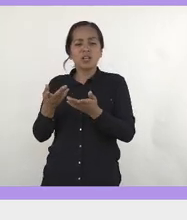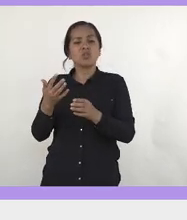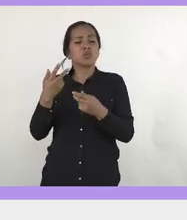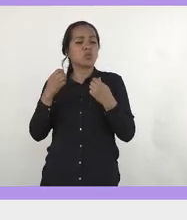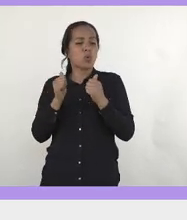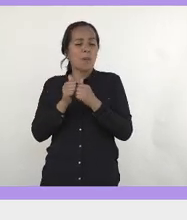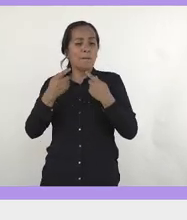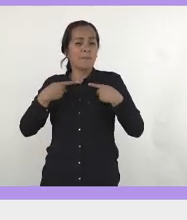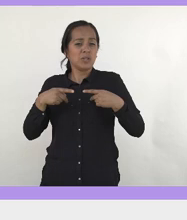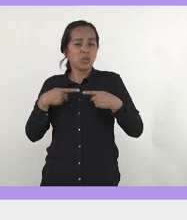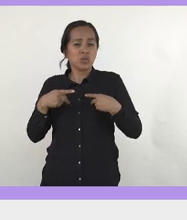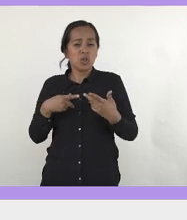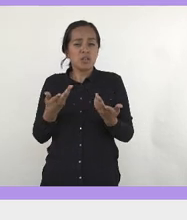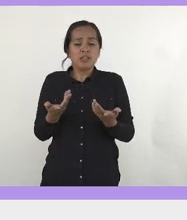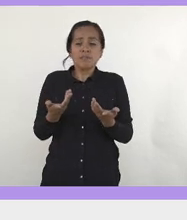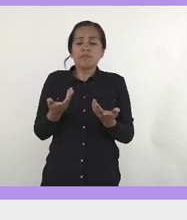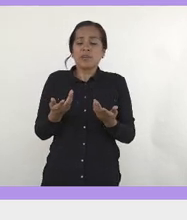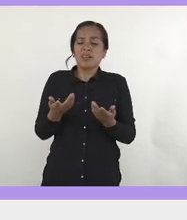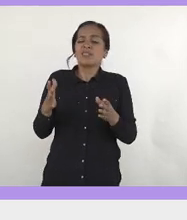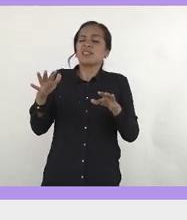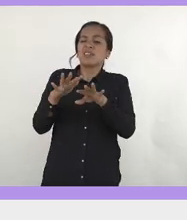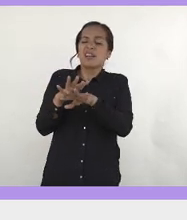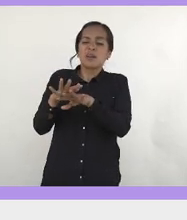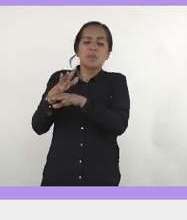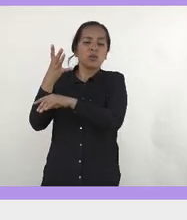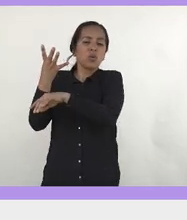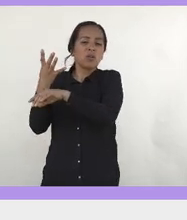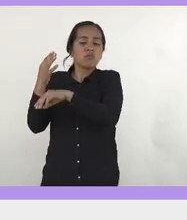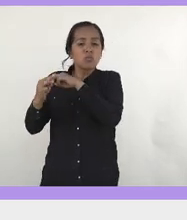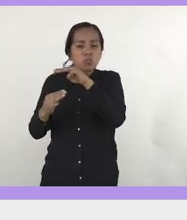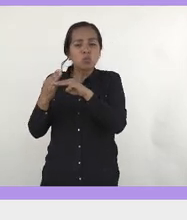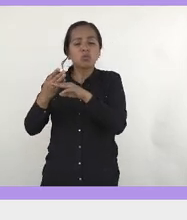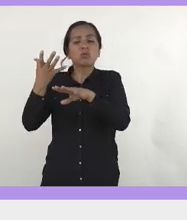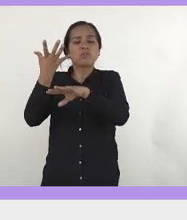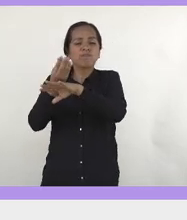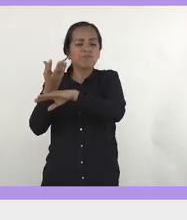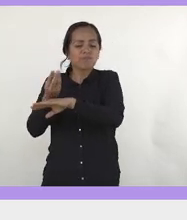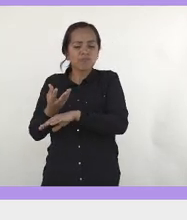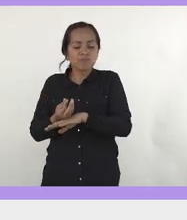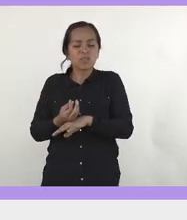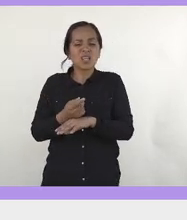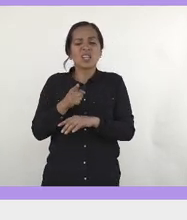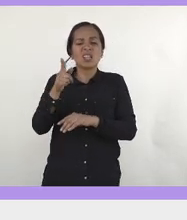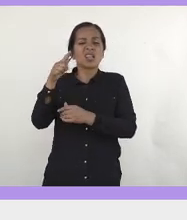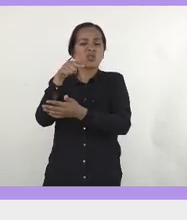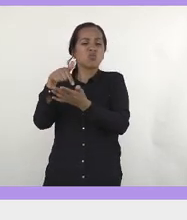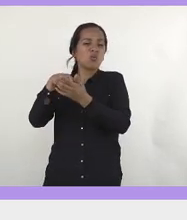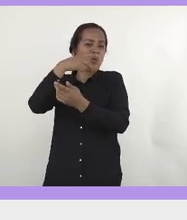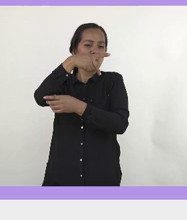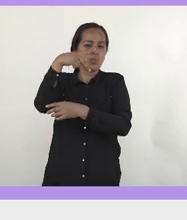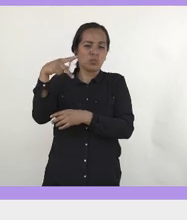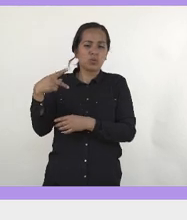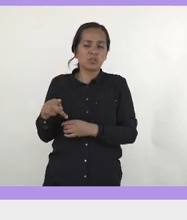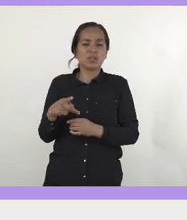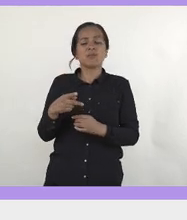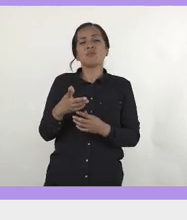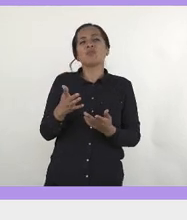gente que está cambiando el mundo, desde sus trincheras, empiezo a decir, bueno, cuáles podrían ser